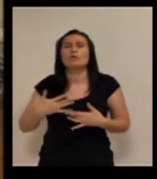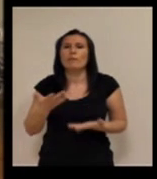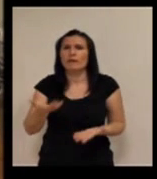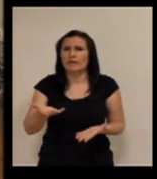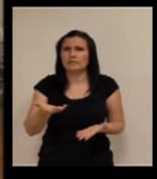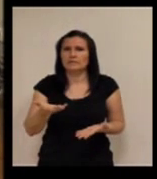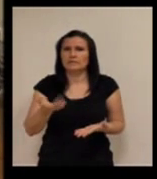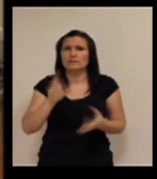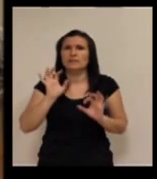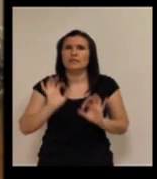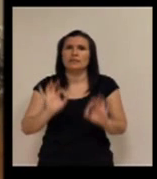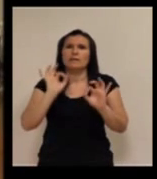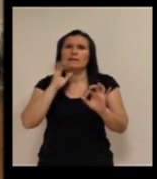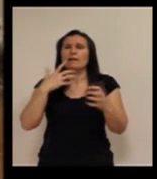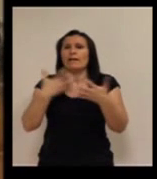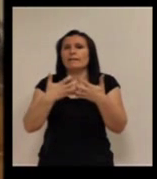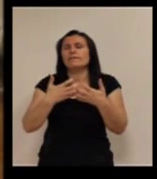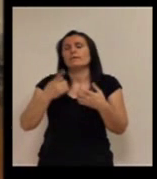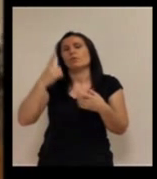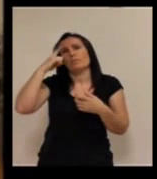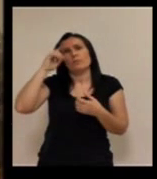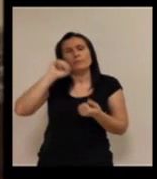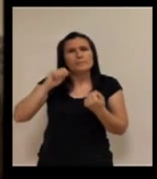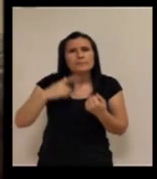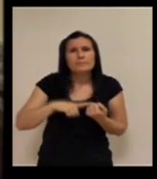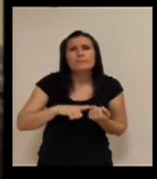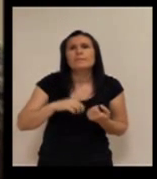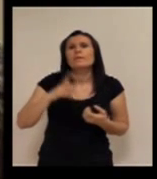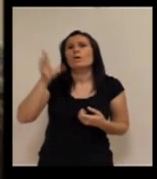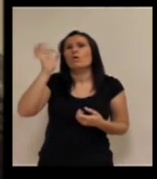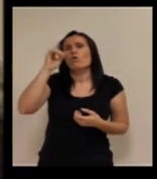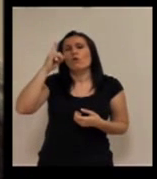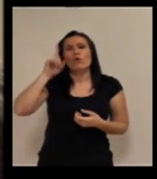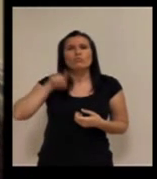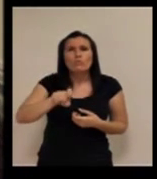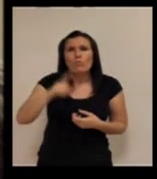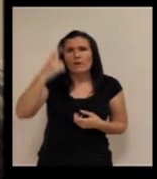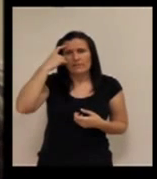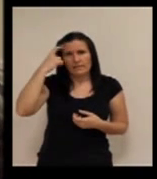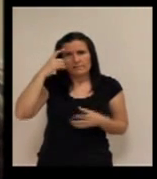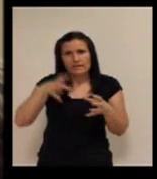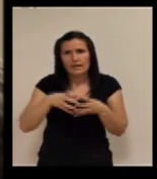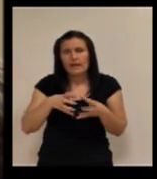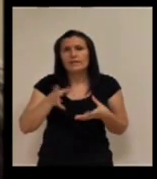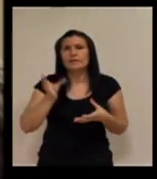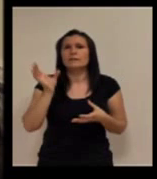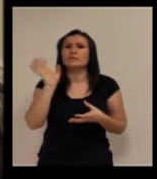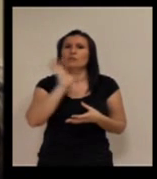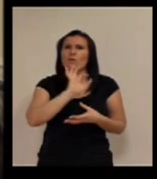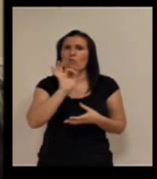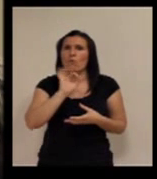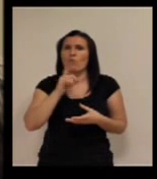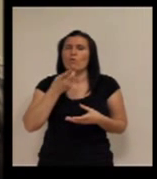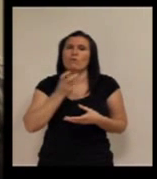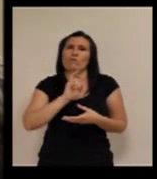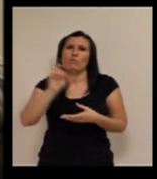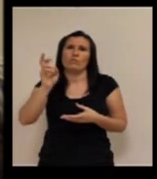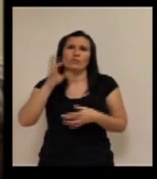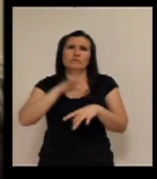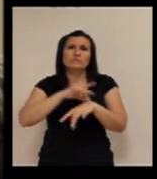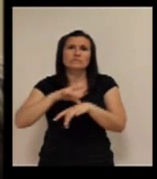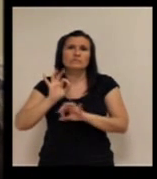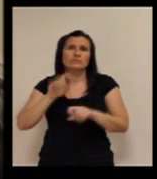accidentes cerebrovasculares, de tumores cerebrales, de diferentes tipos de